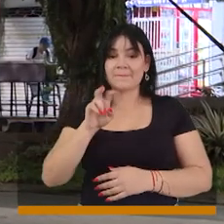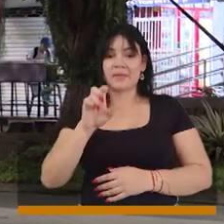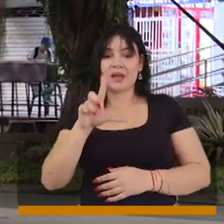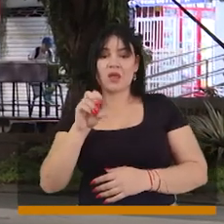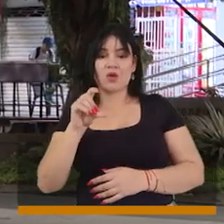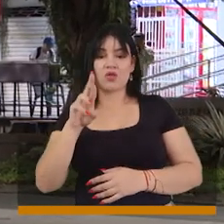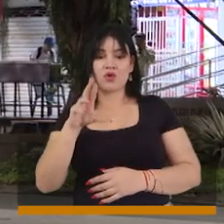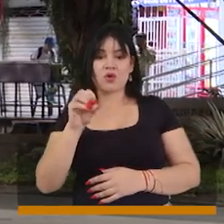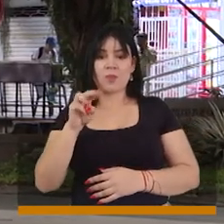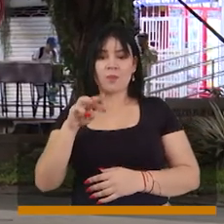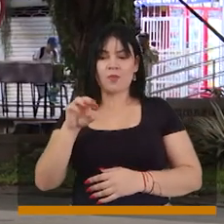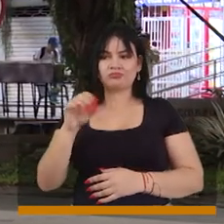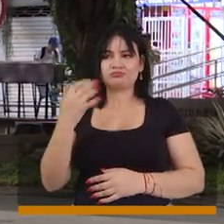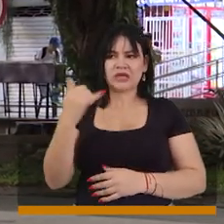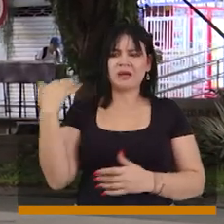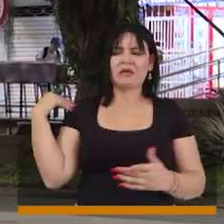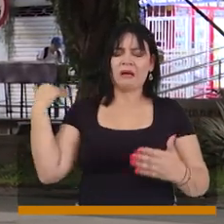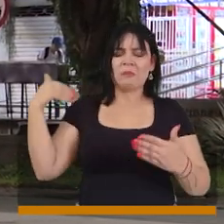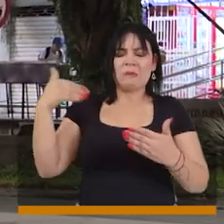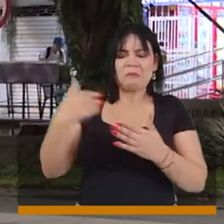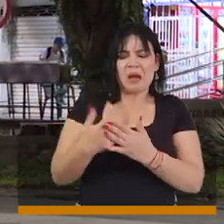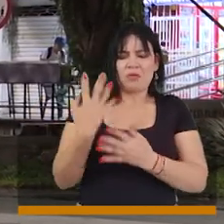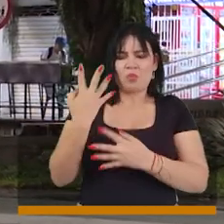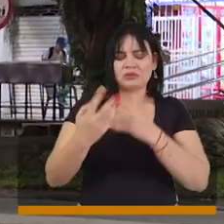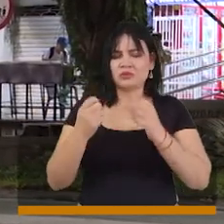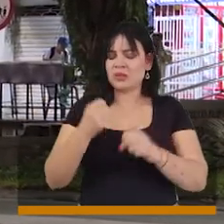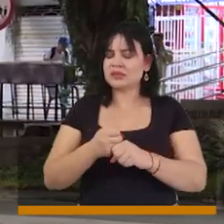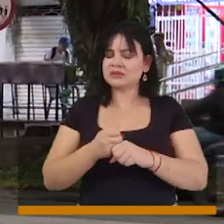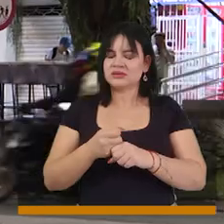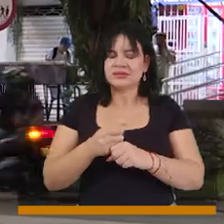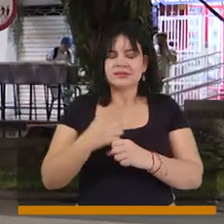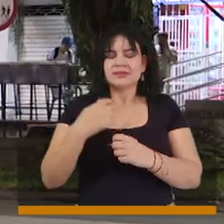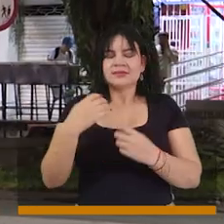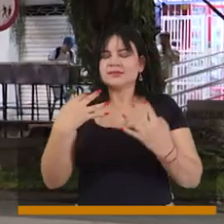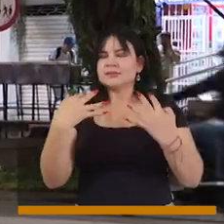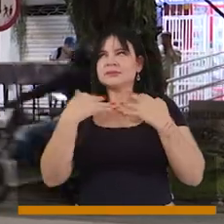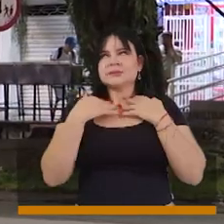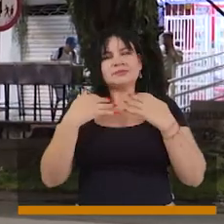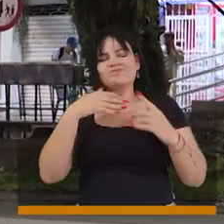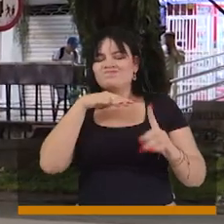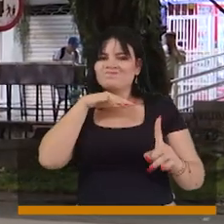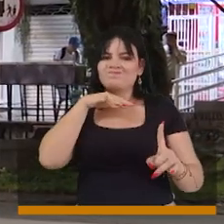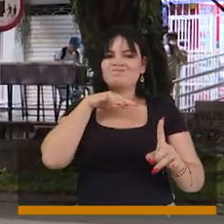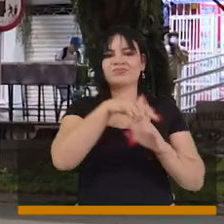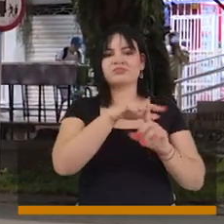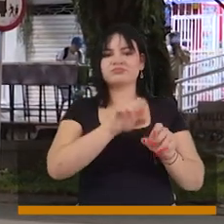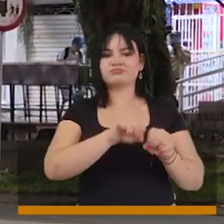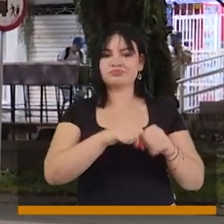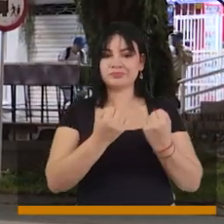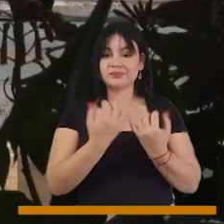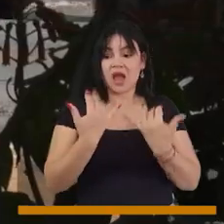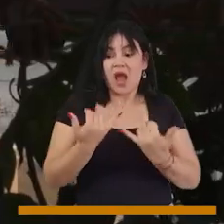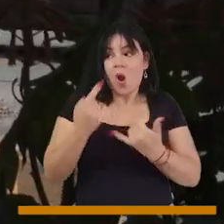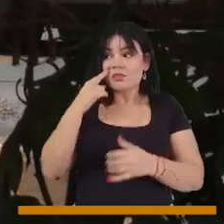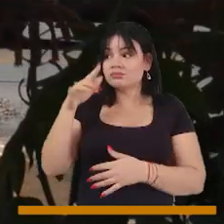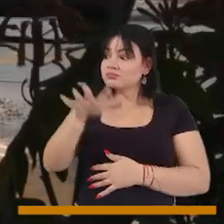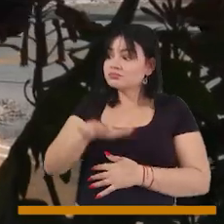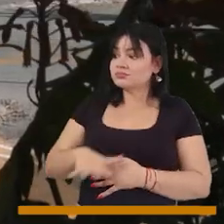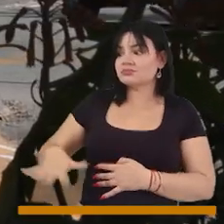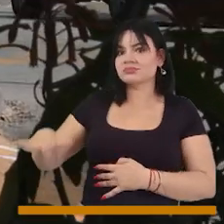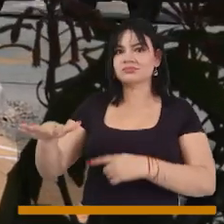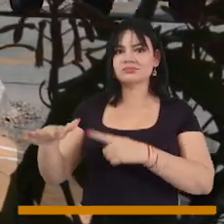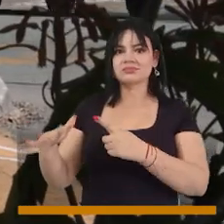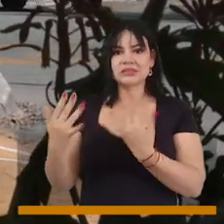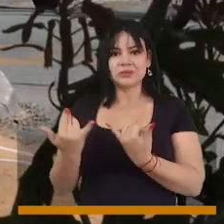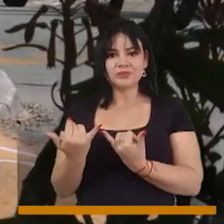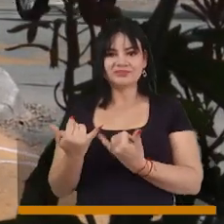Ellos nos han contado desde hace aproximadamente cuatro años vienen sufriendo un flagelo. es que en este sector